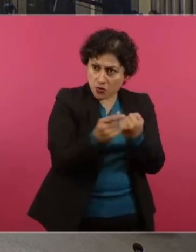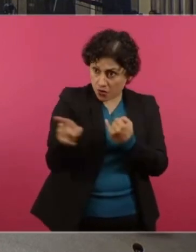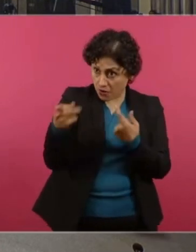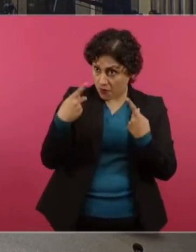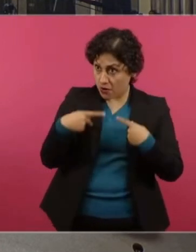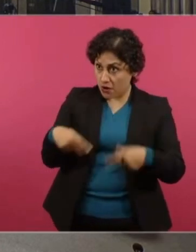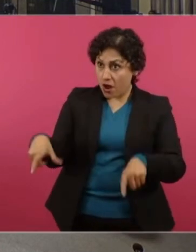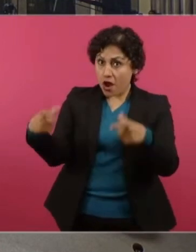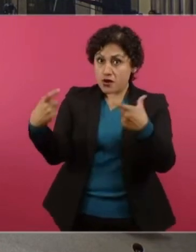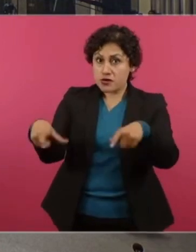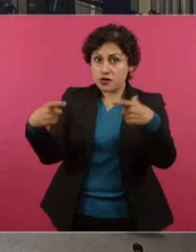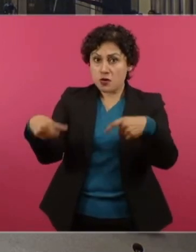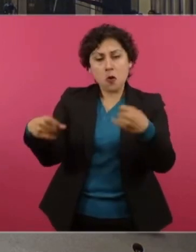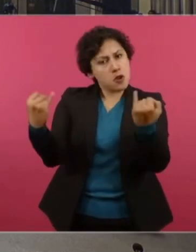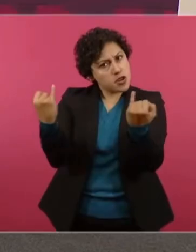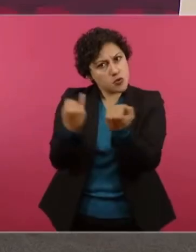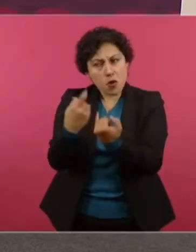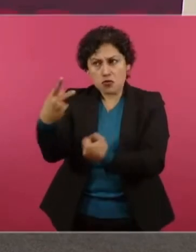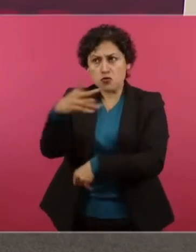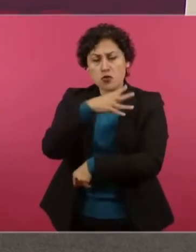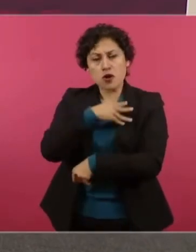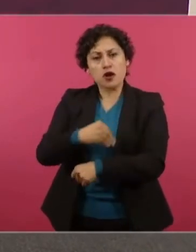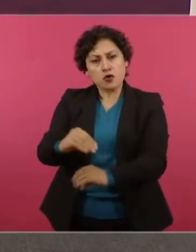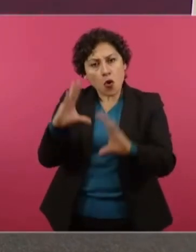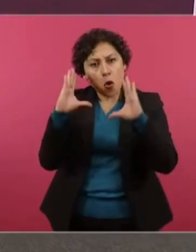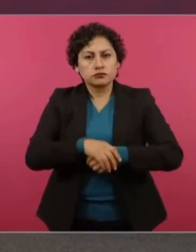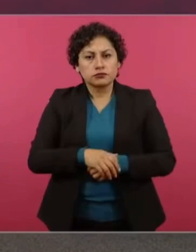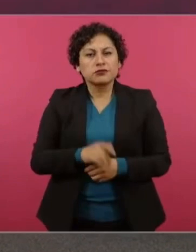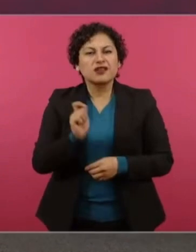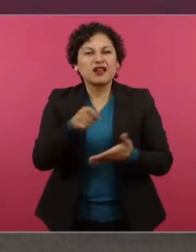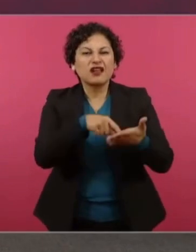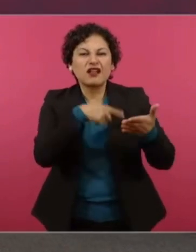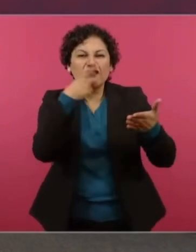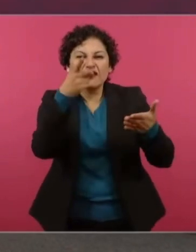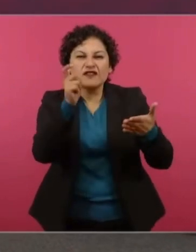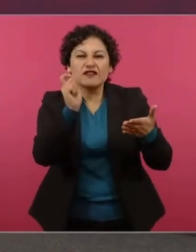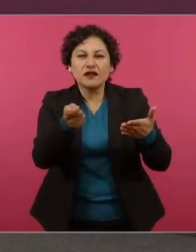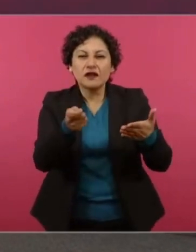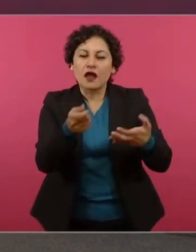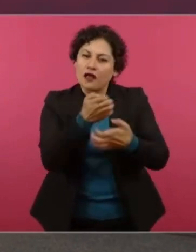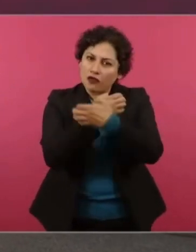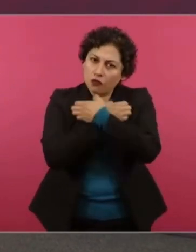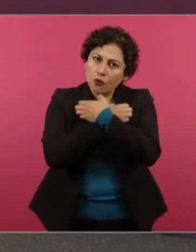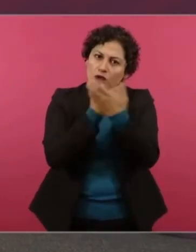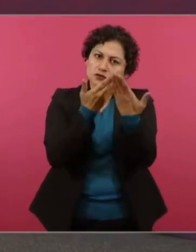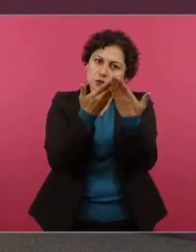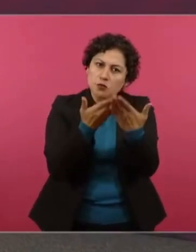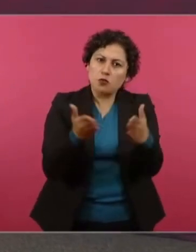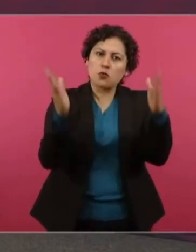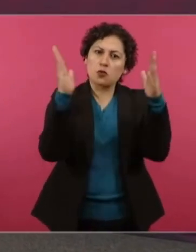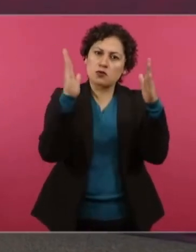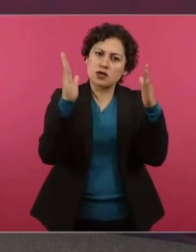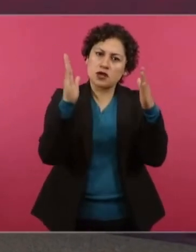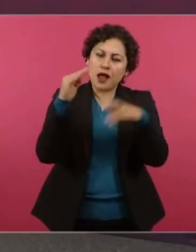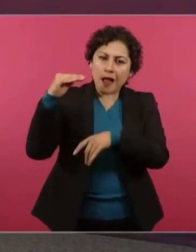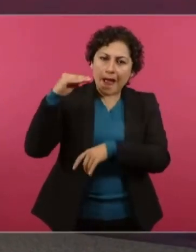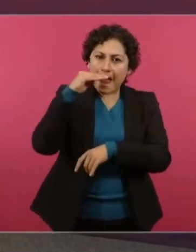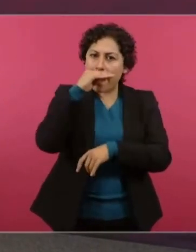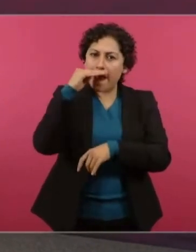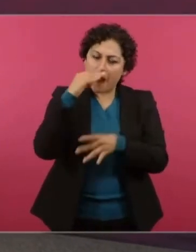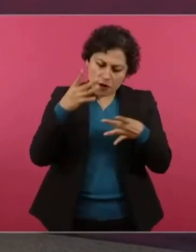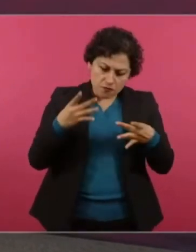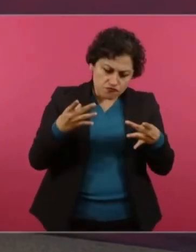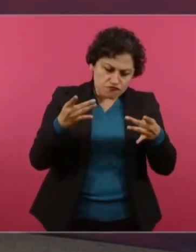que se eduque. Educación pública, gratuita, de calidad en todos los